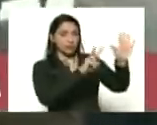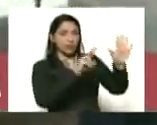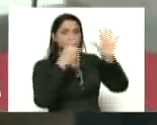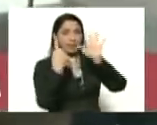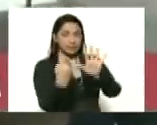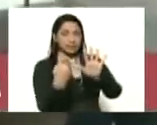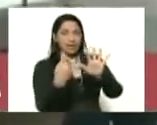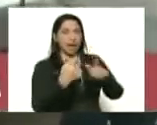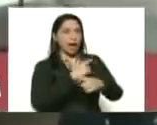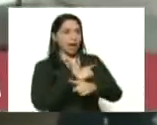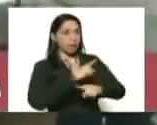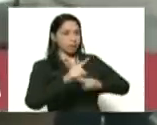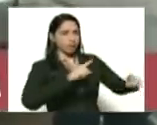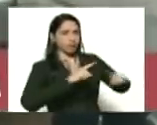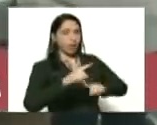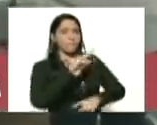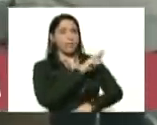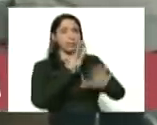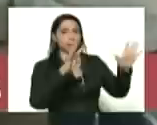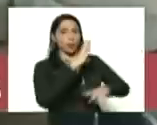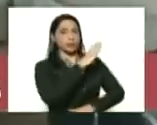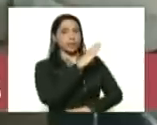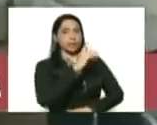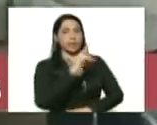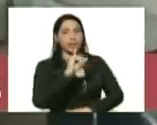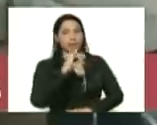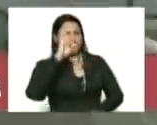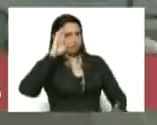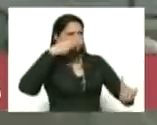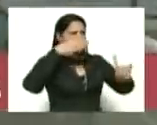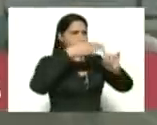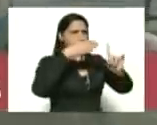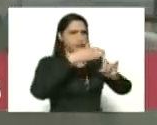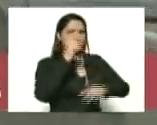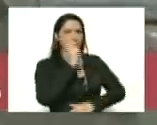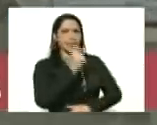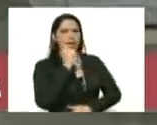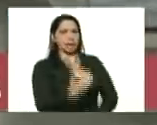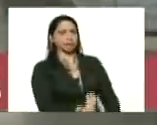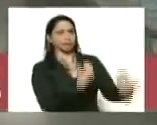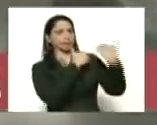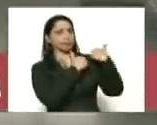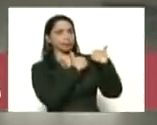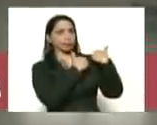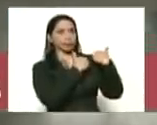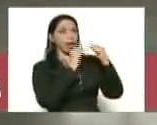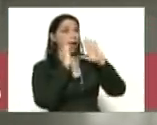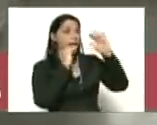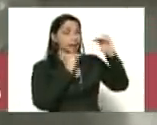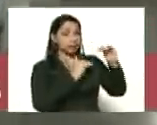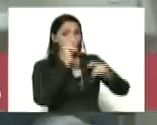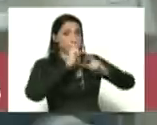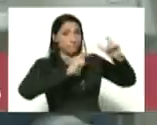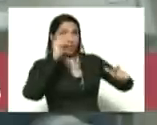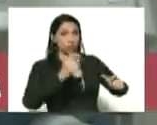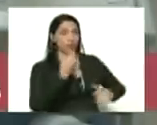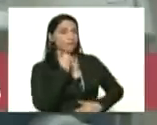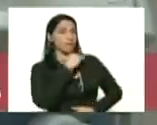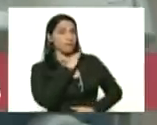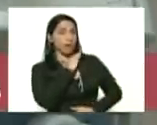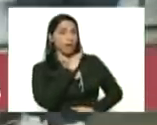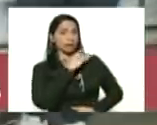desplegados en los veintinueve CDI que se encuentran enmarcados todas las tareas relacionadas con la atención a los pacientes con